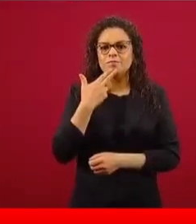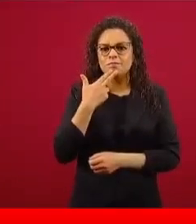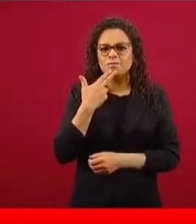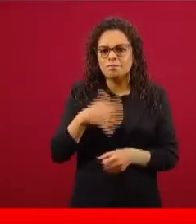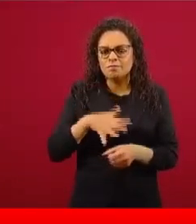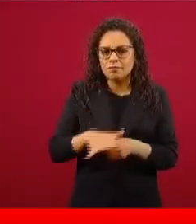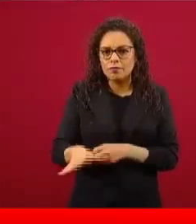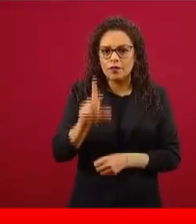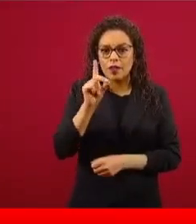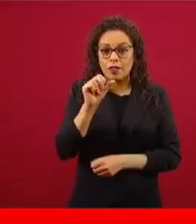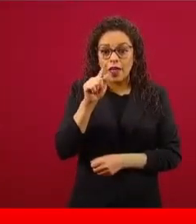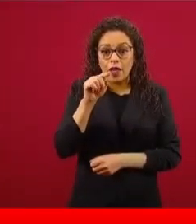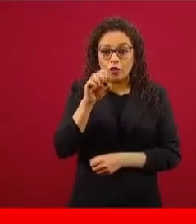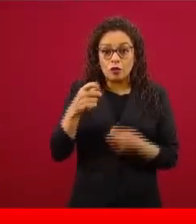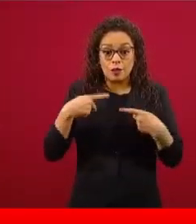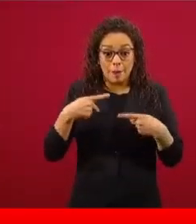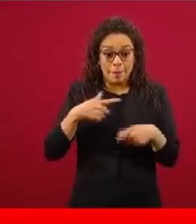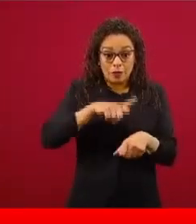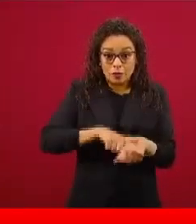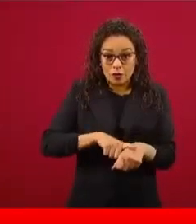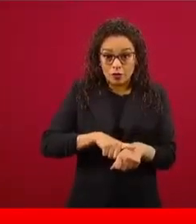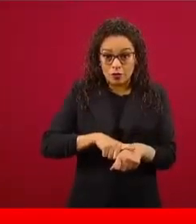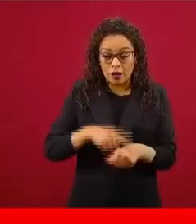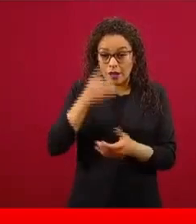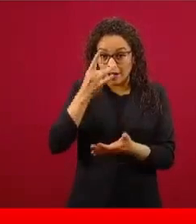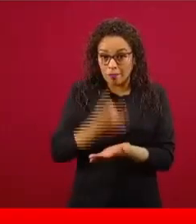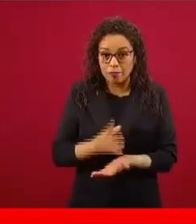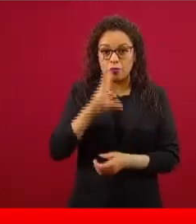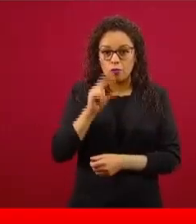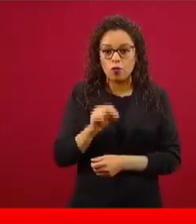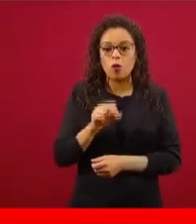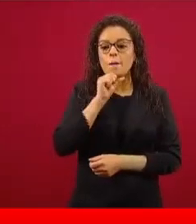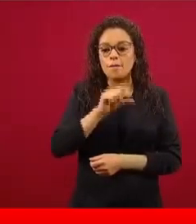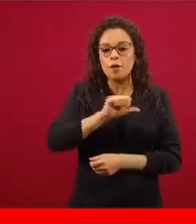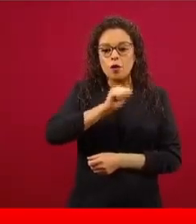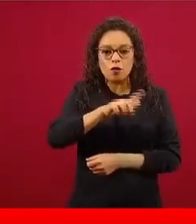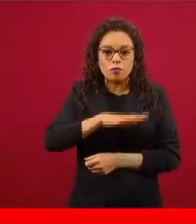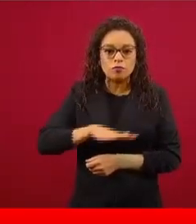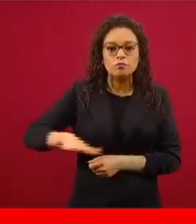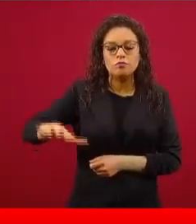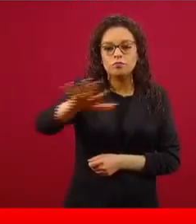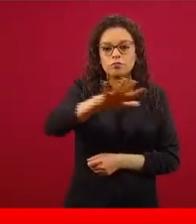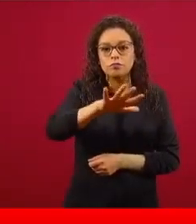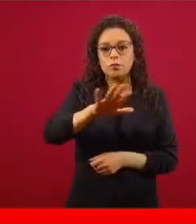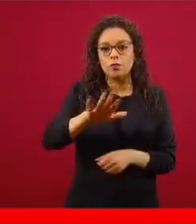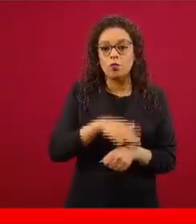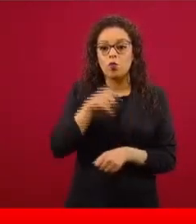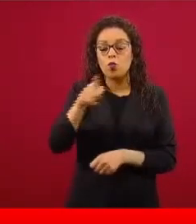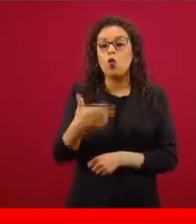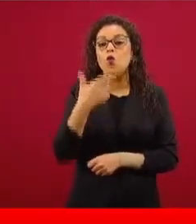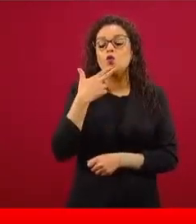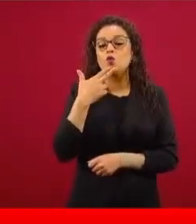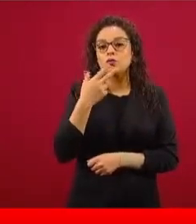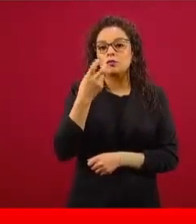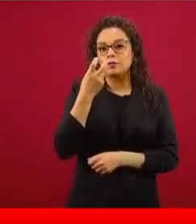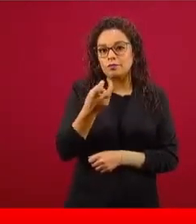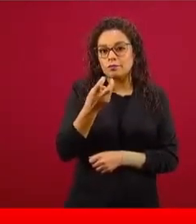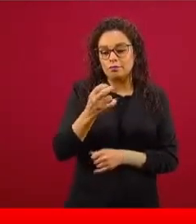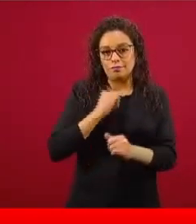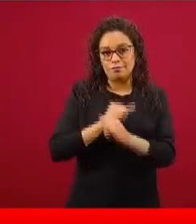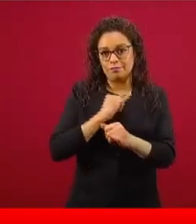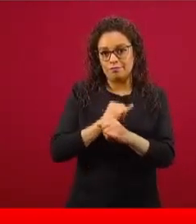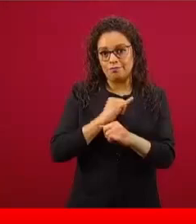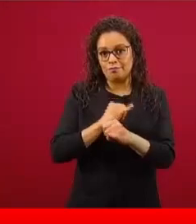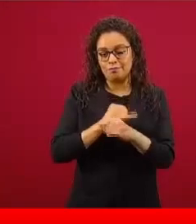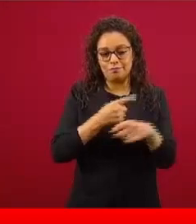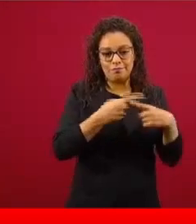datos personales, sino los datos que nosotros generamos cuando estamos usando estas redes sociales, ya sea nuestros